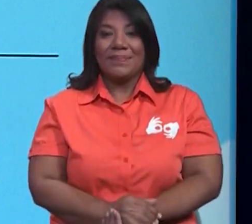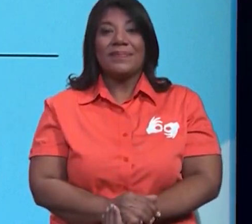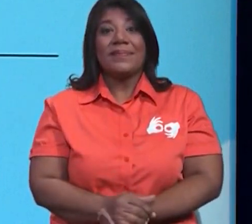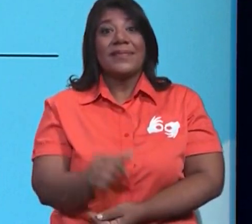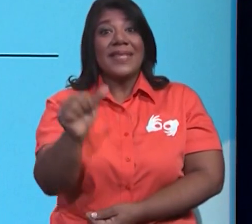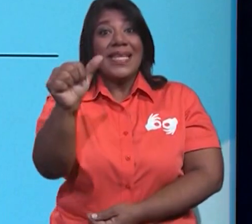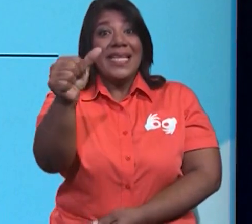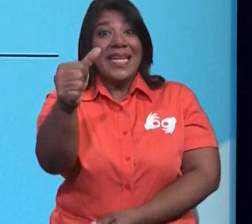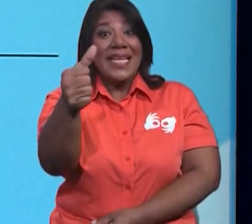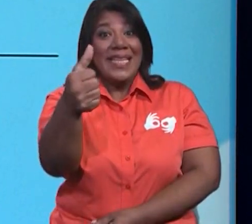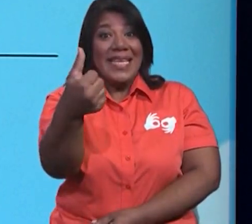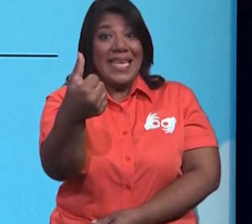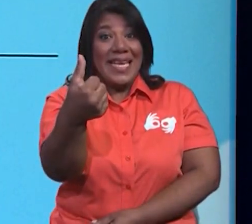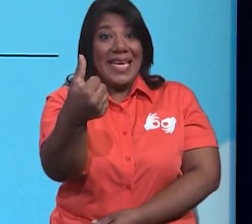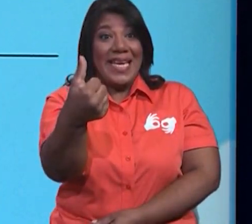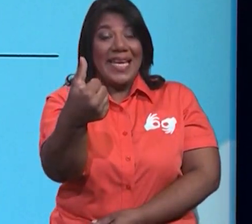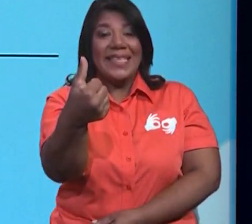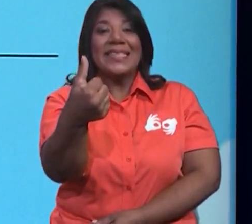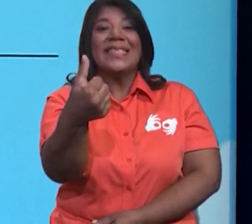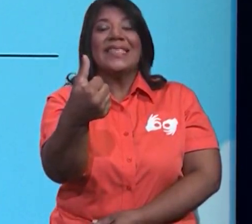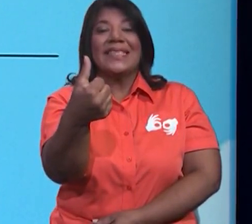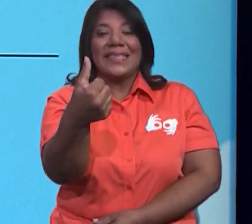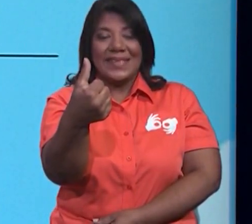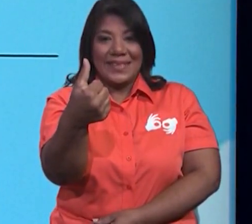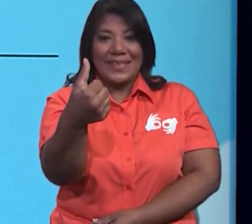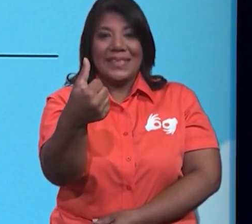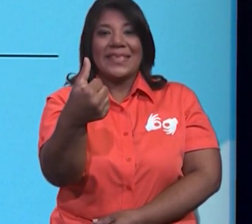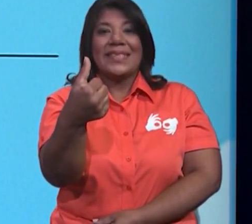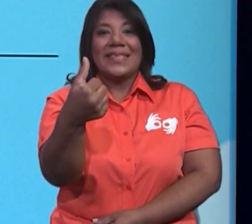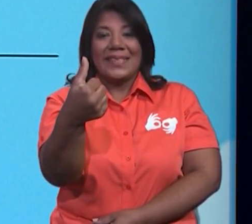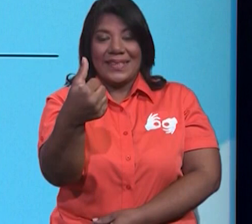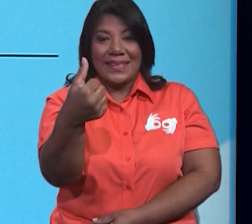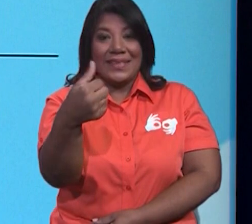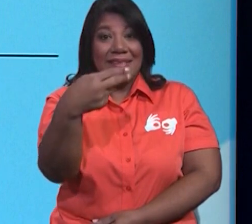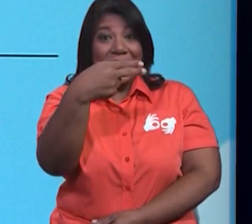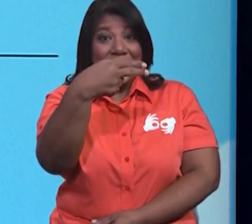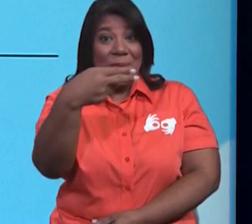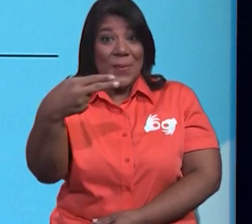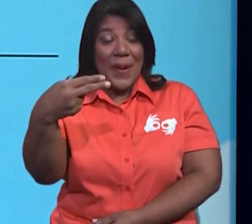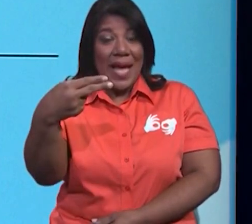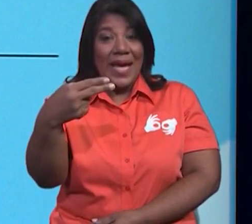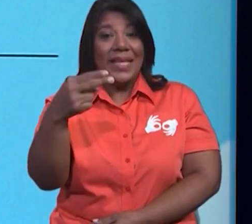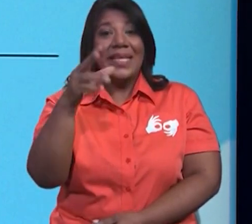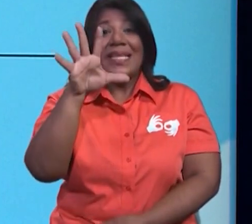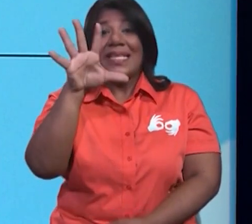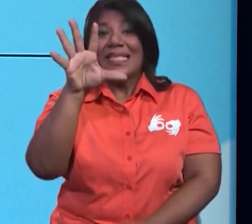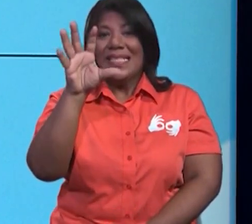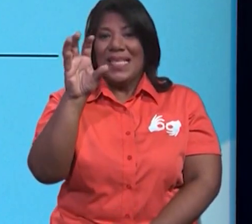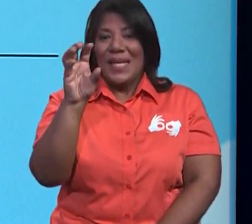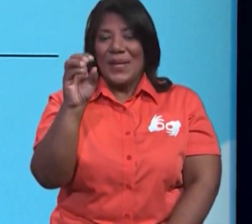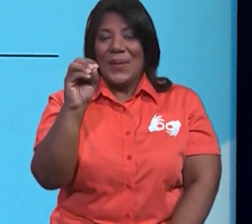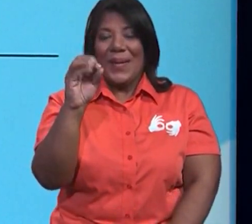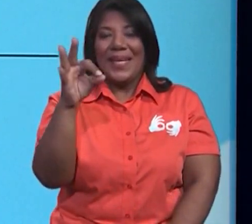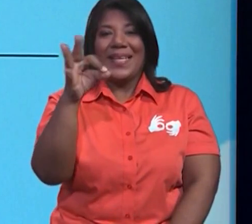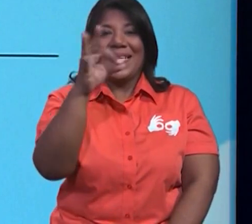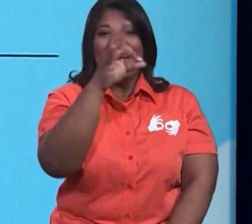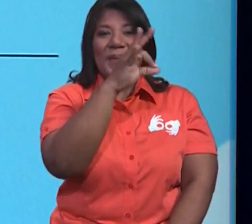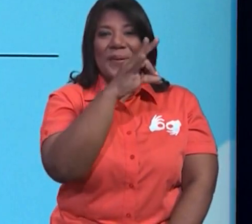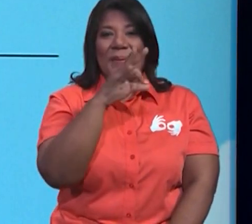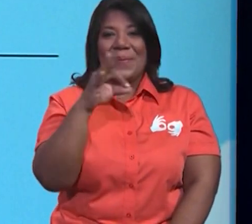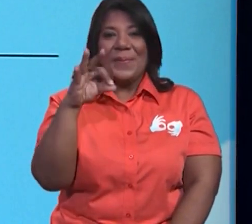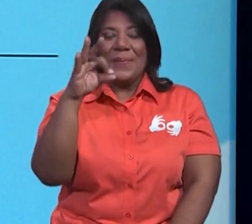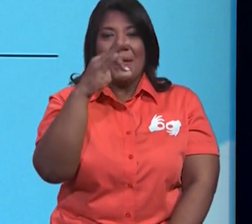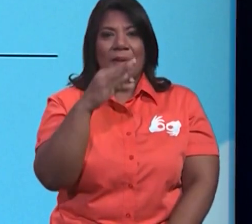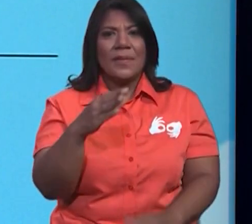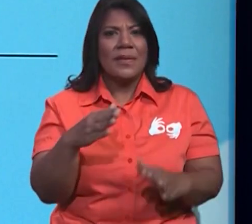¿De cuántas mariposas? De 10 mariposas hay en total 50 mariposas. Y